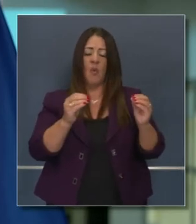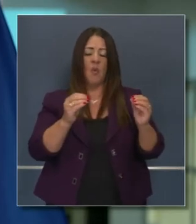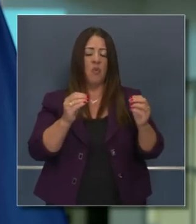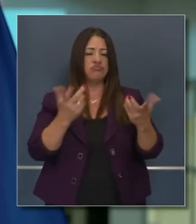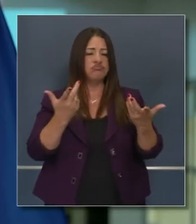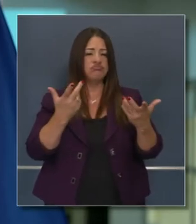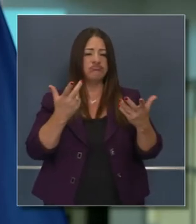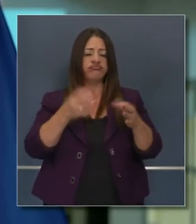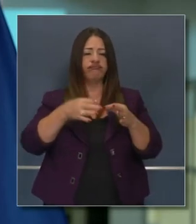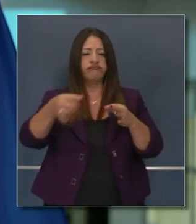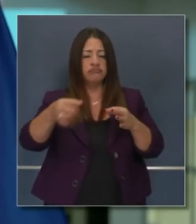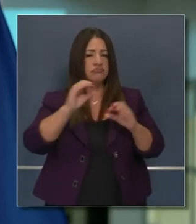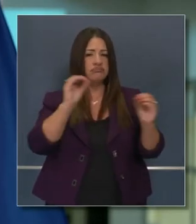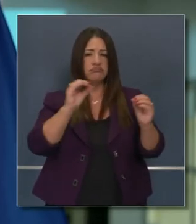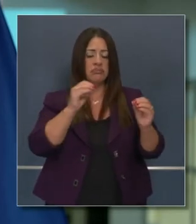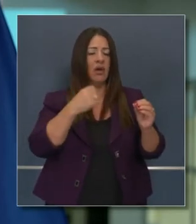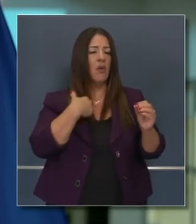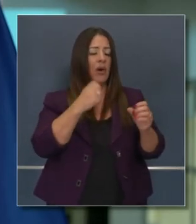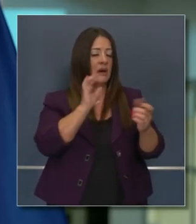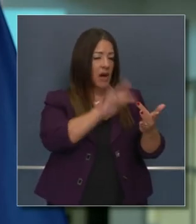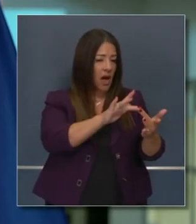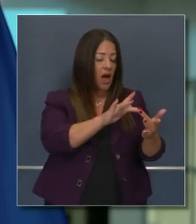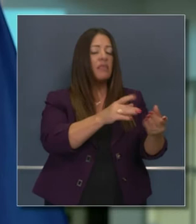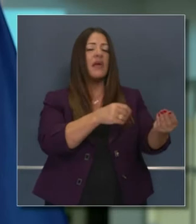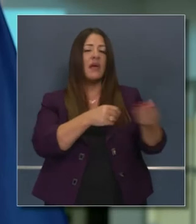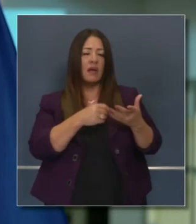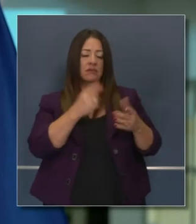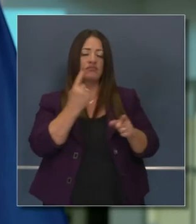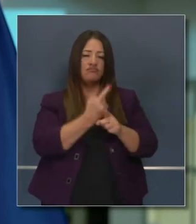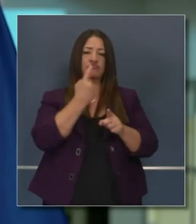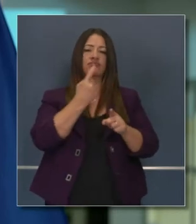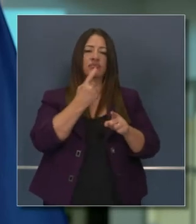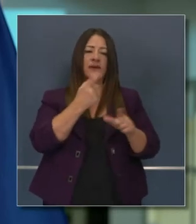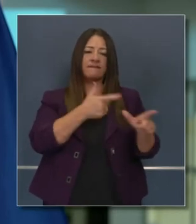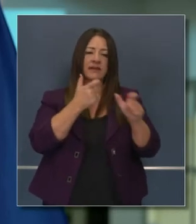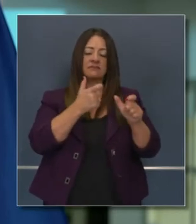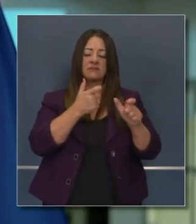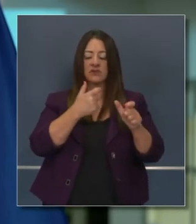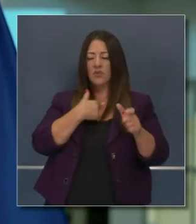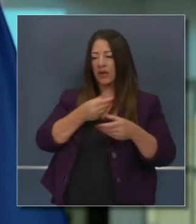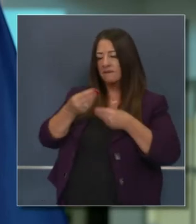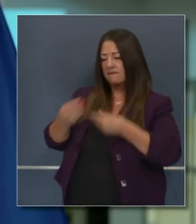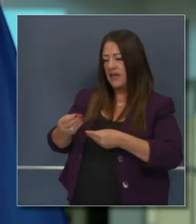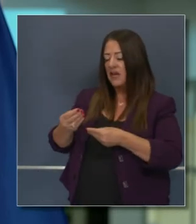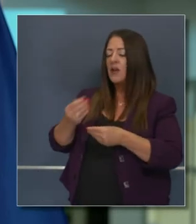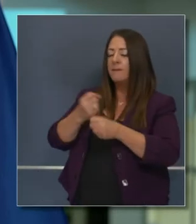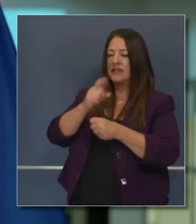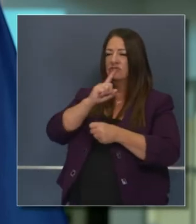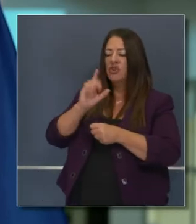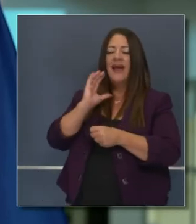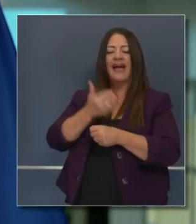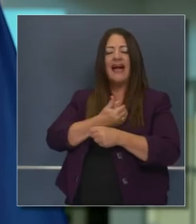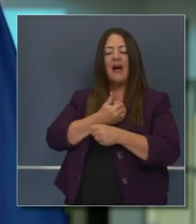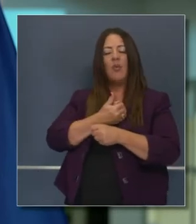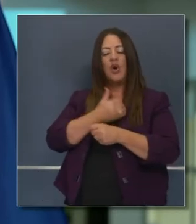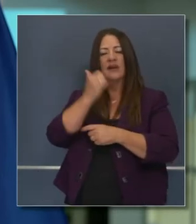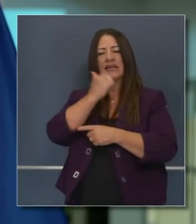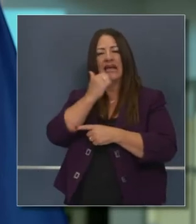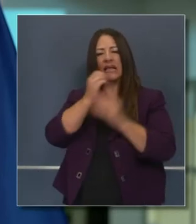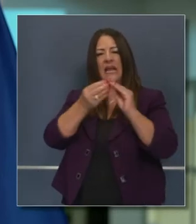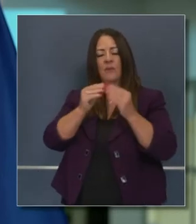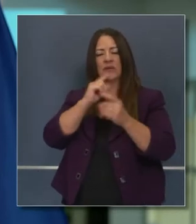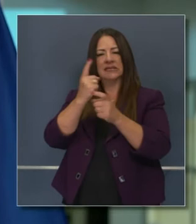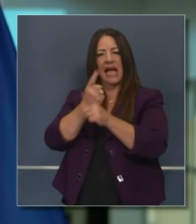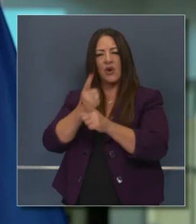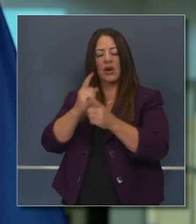traspíes, obteniendo esta información, regresándola a los condados sin afectar las cifras.